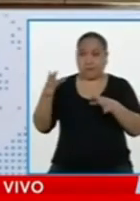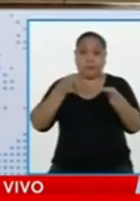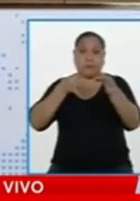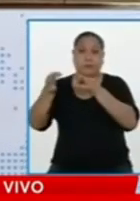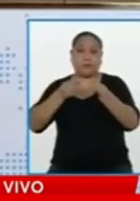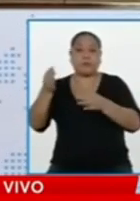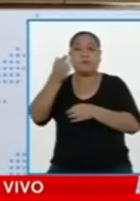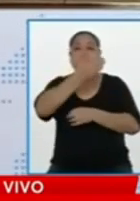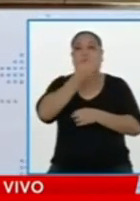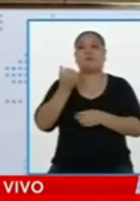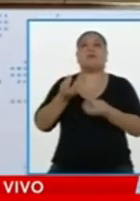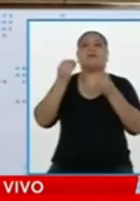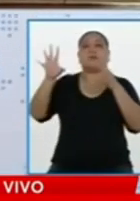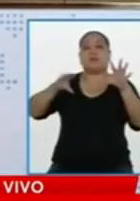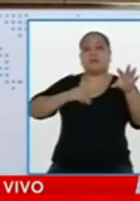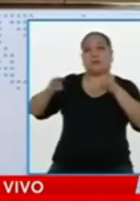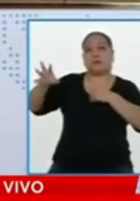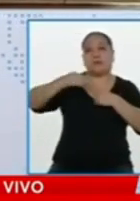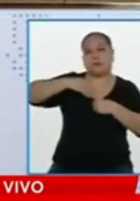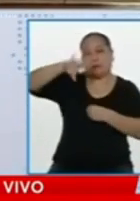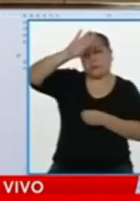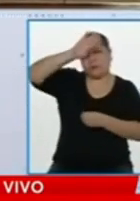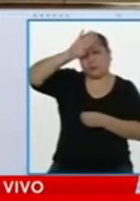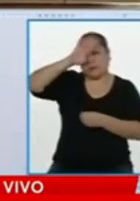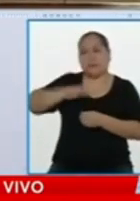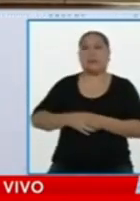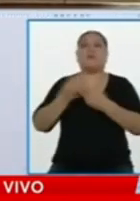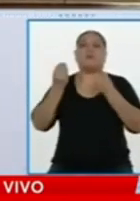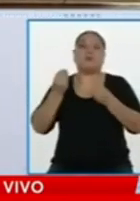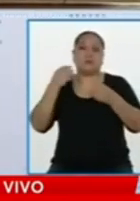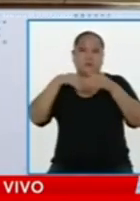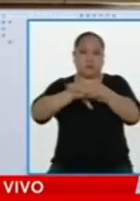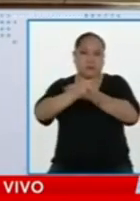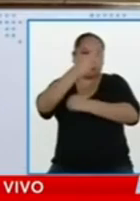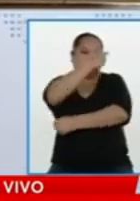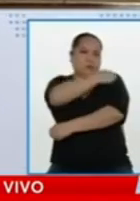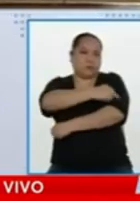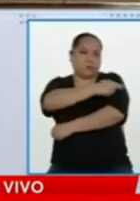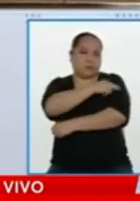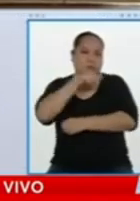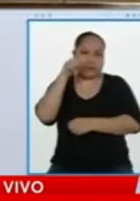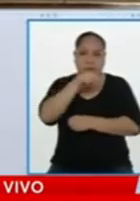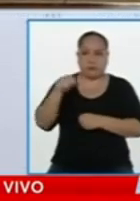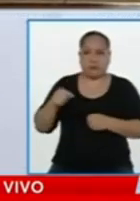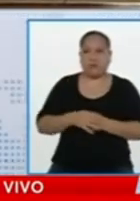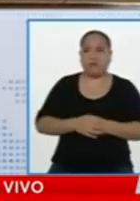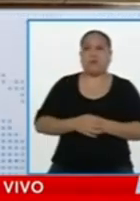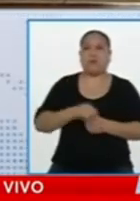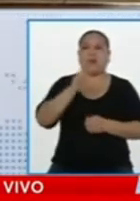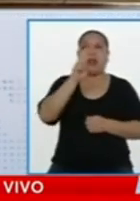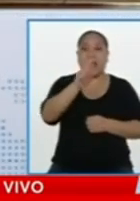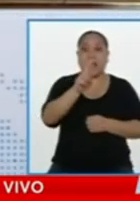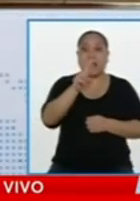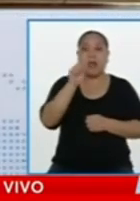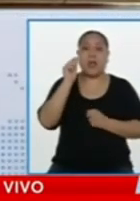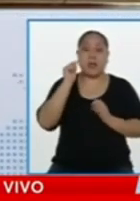fuerza principal del crecimiento. Y no hay ninguna medida